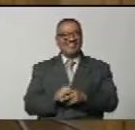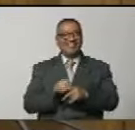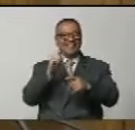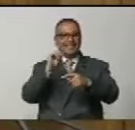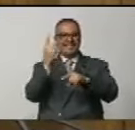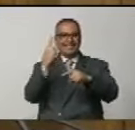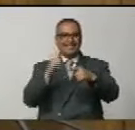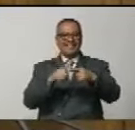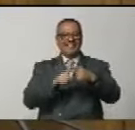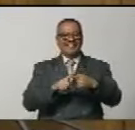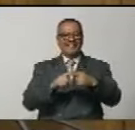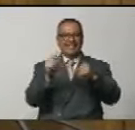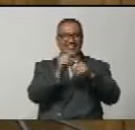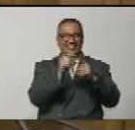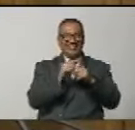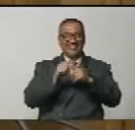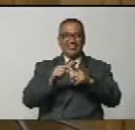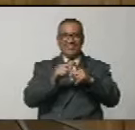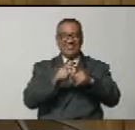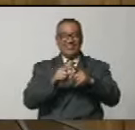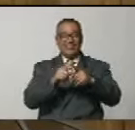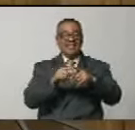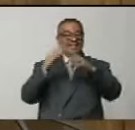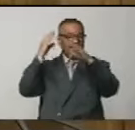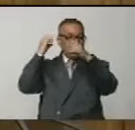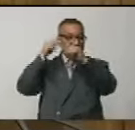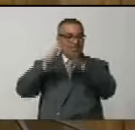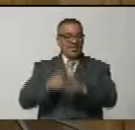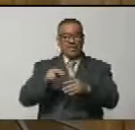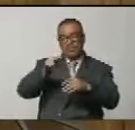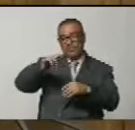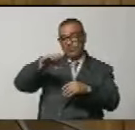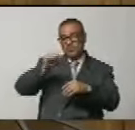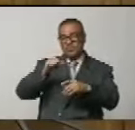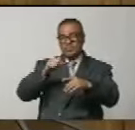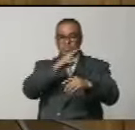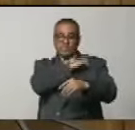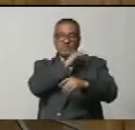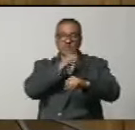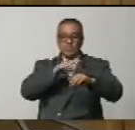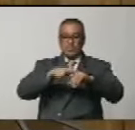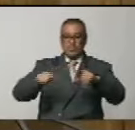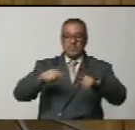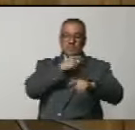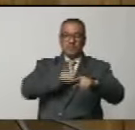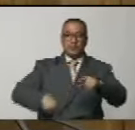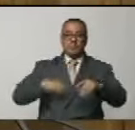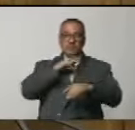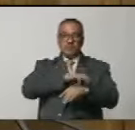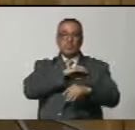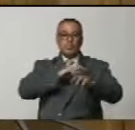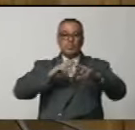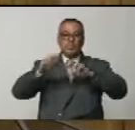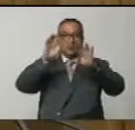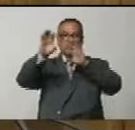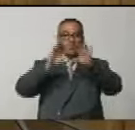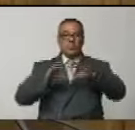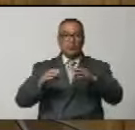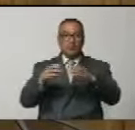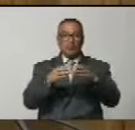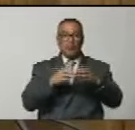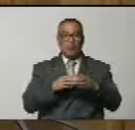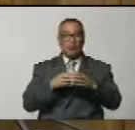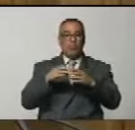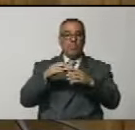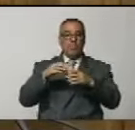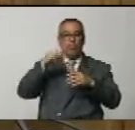Primero, palabras de la senadora mexicana Marcela Mora, miembro de la mesa directiva y presidente de la Comisión de Relaciones Exteriores del Senado de